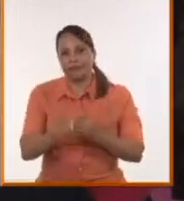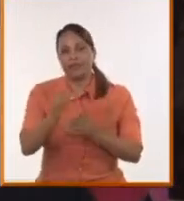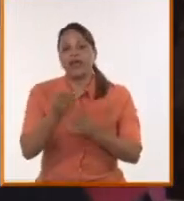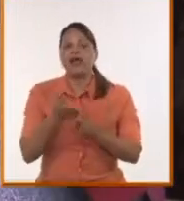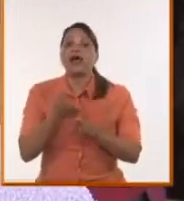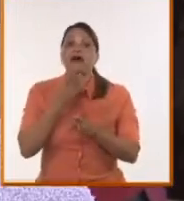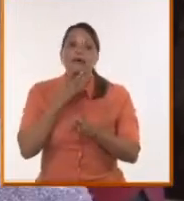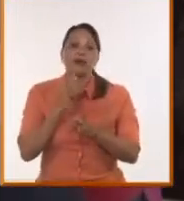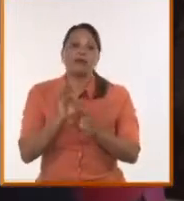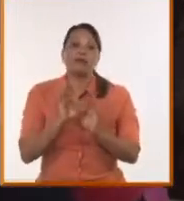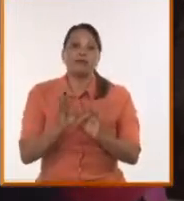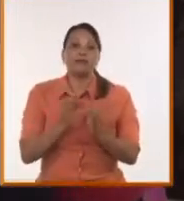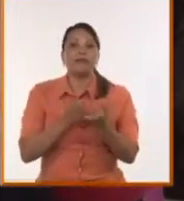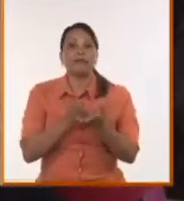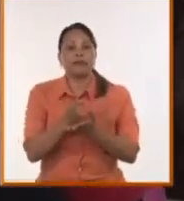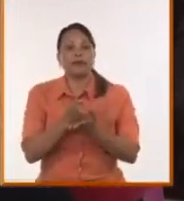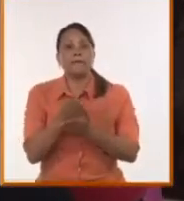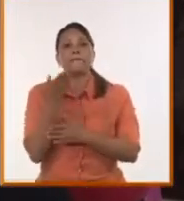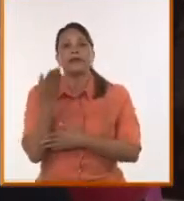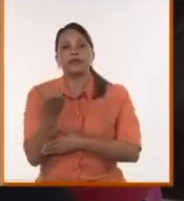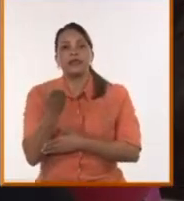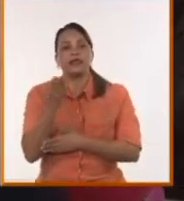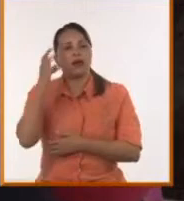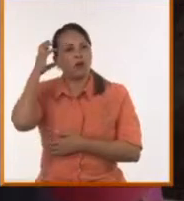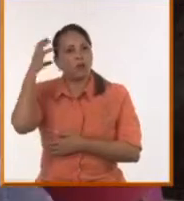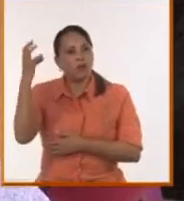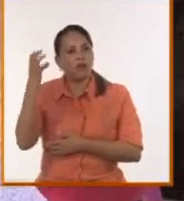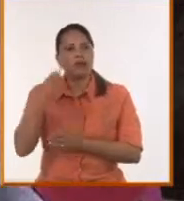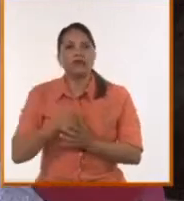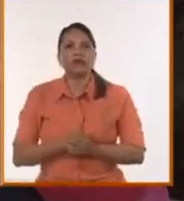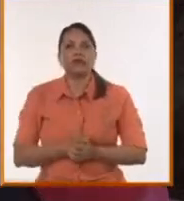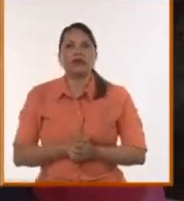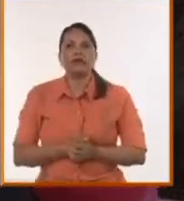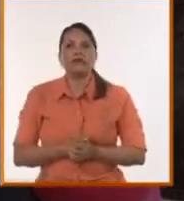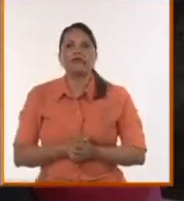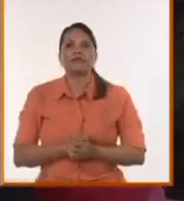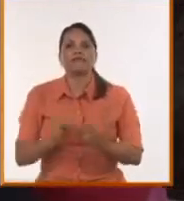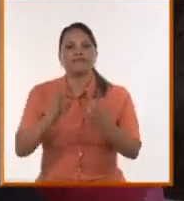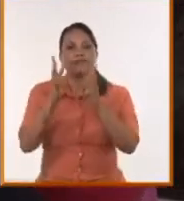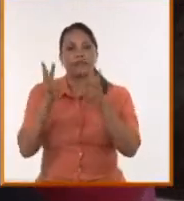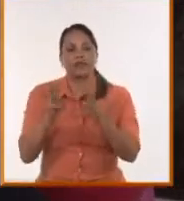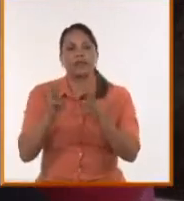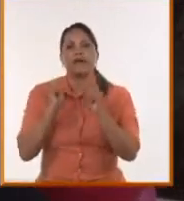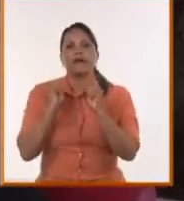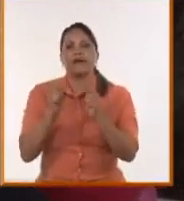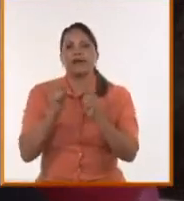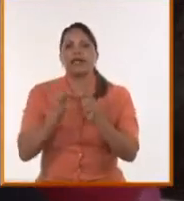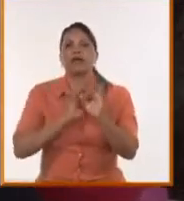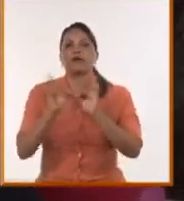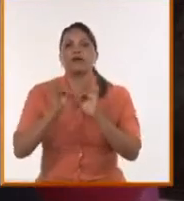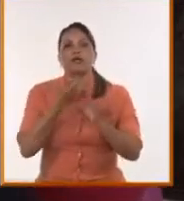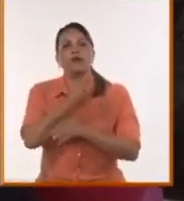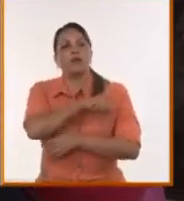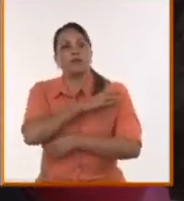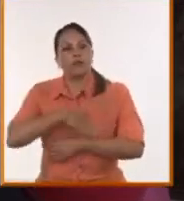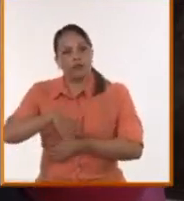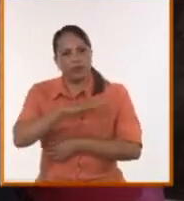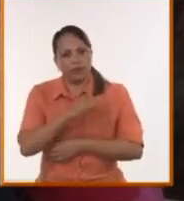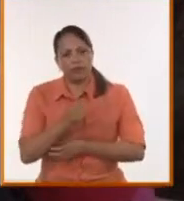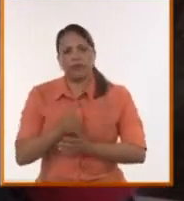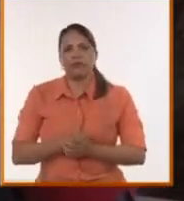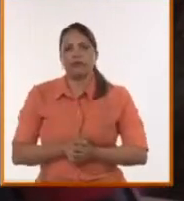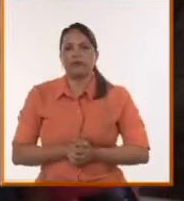nuestros gobiernos que legislen, que hagamos alfabetización digital, que protejamos a nuestras poblaciones, que legislemos